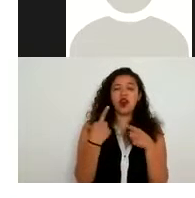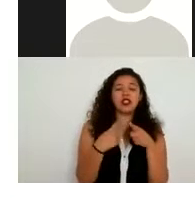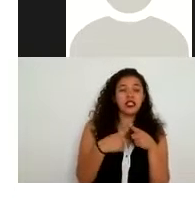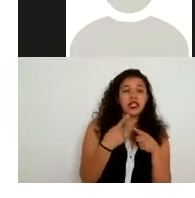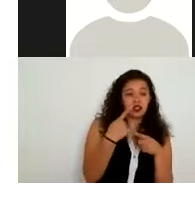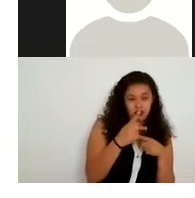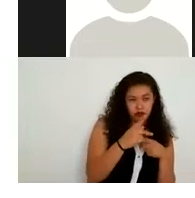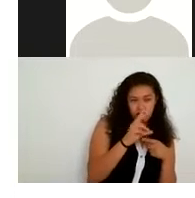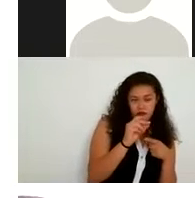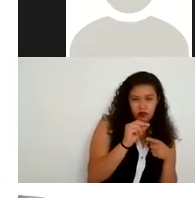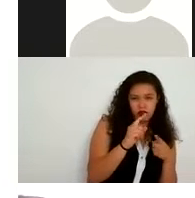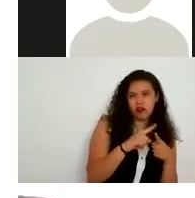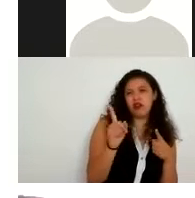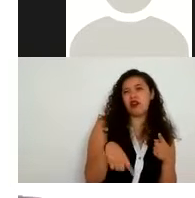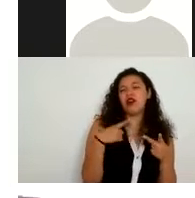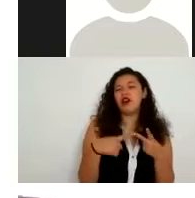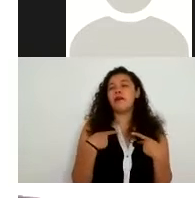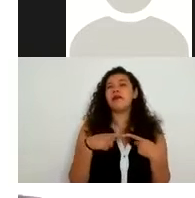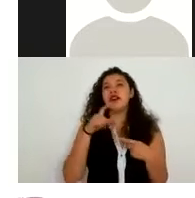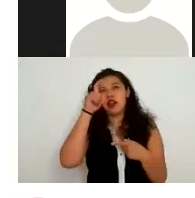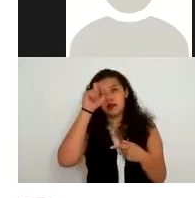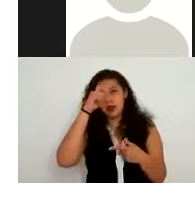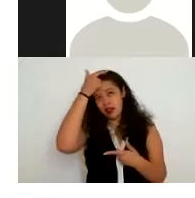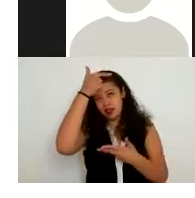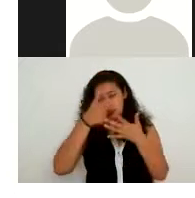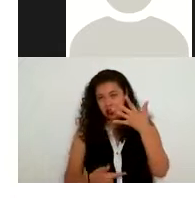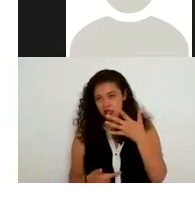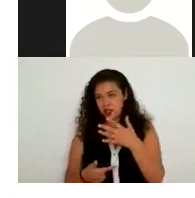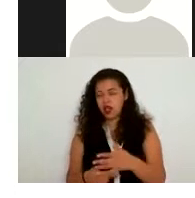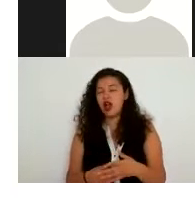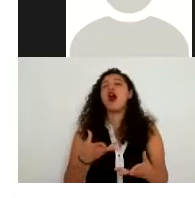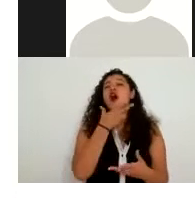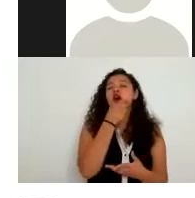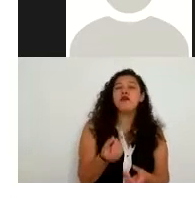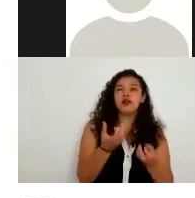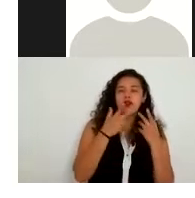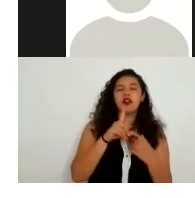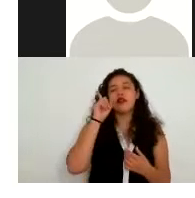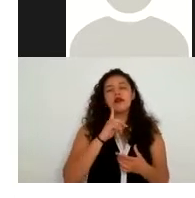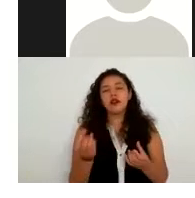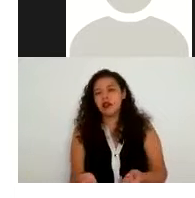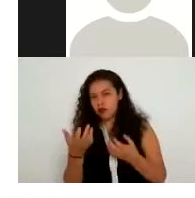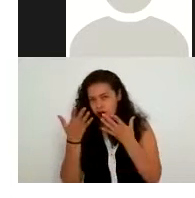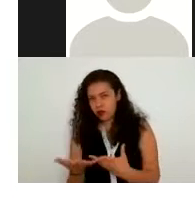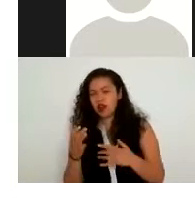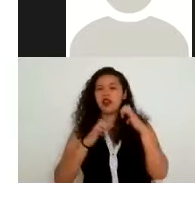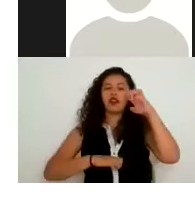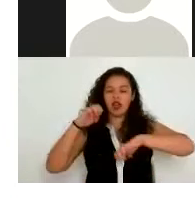de esas 20 personas puedo obtener cuántos son hombres cuántos son mujeres en qué rango de edad se